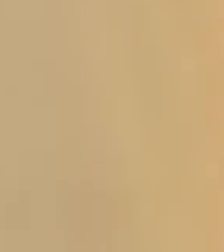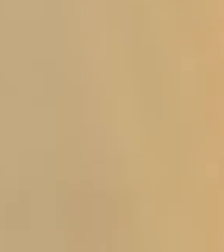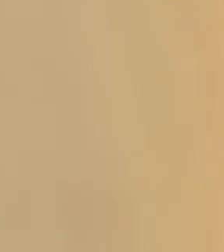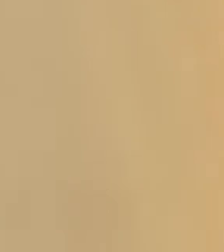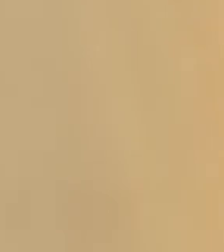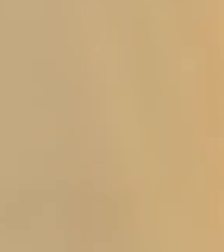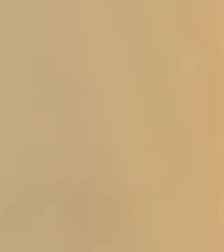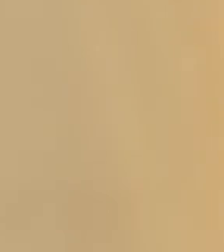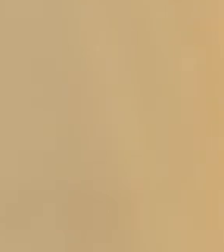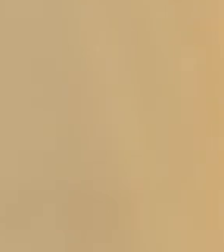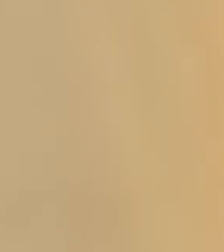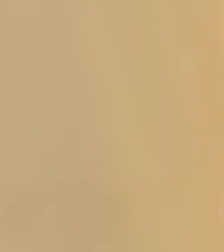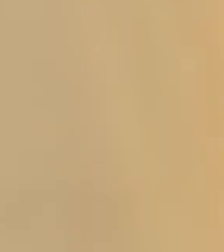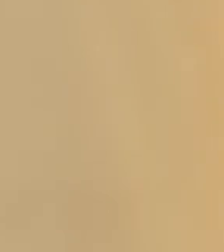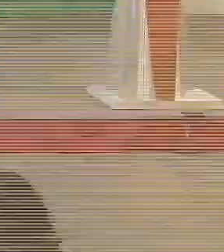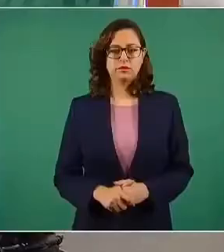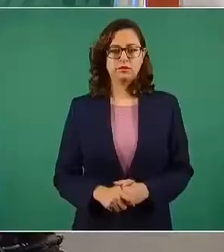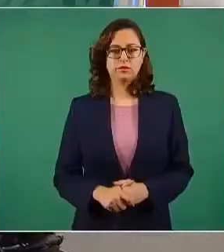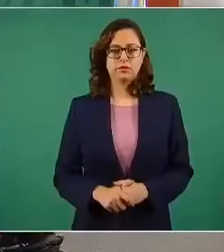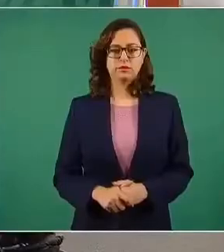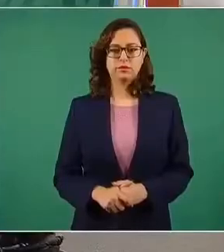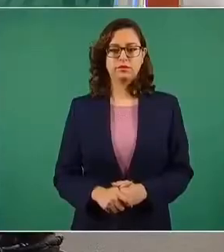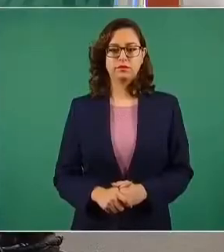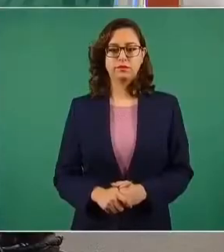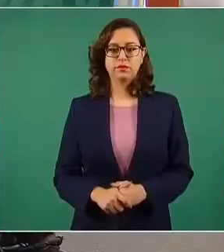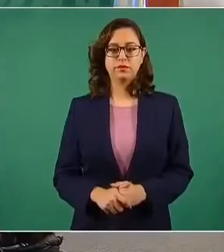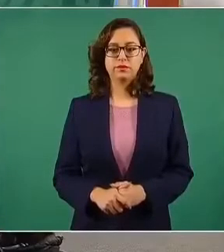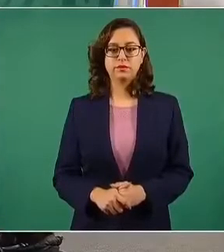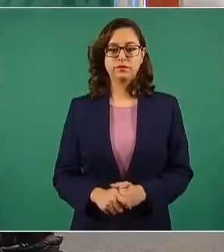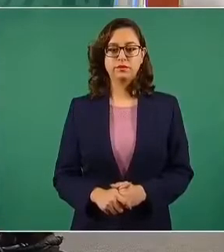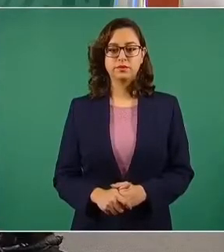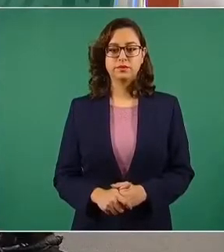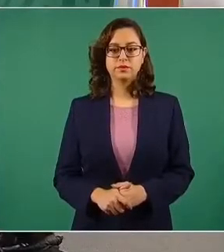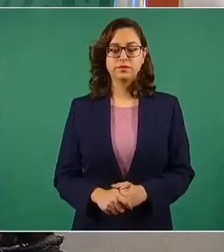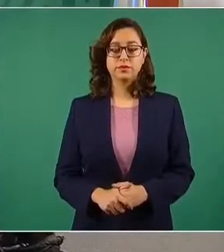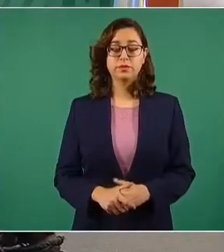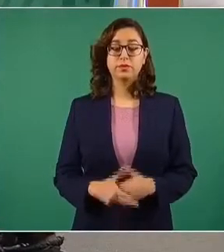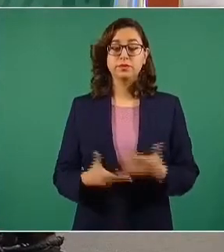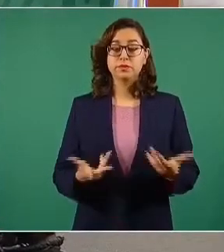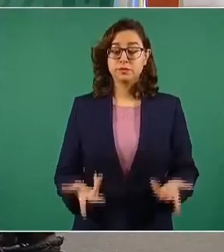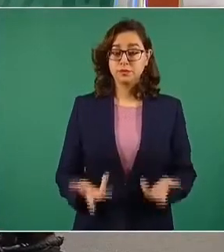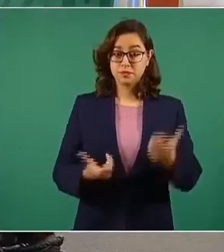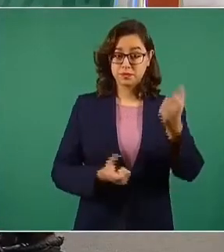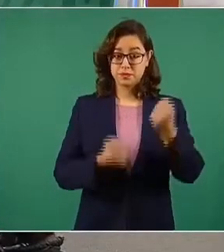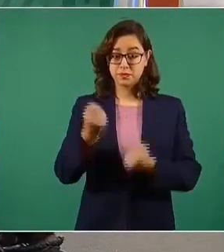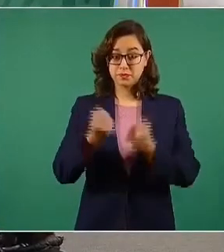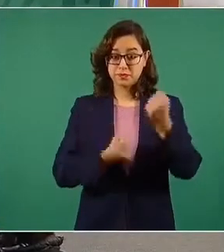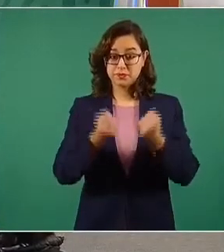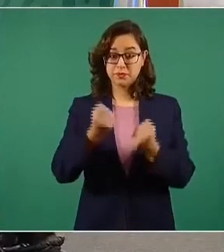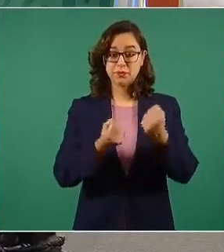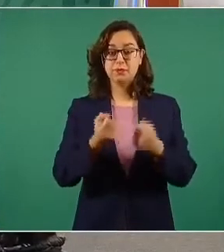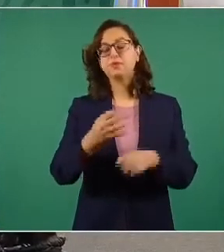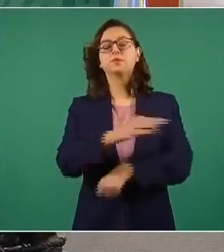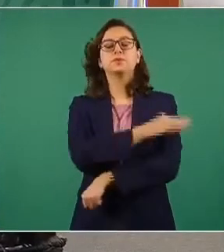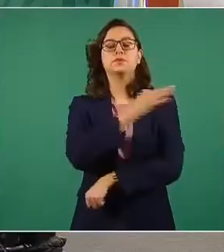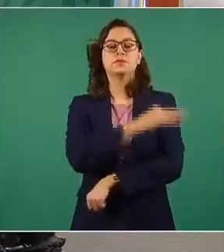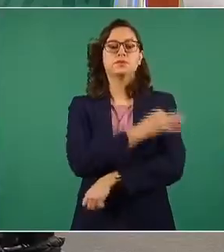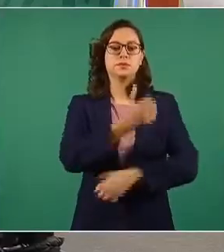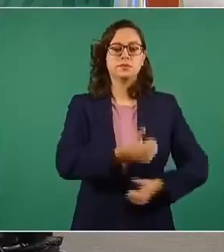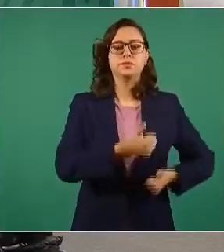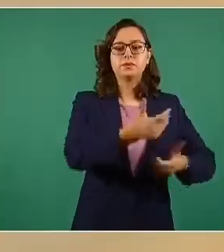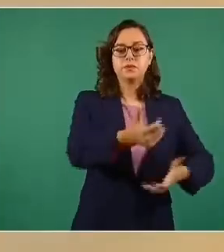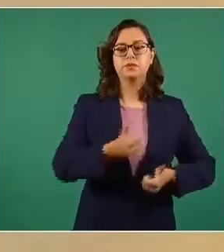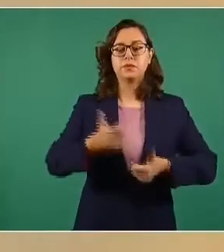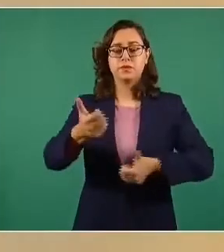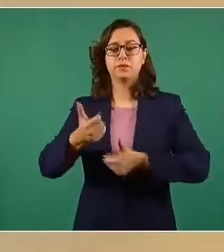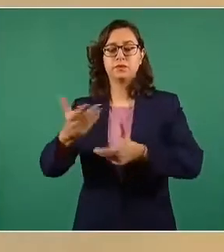y en la ruta 2 en Chiapas y Yucatán. La distribución terrestre se realizó de la siguiente manera, fueron